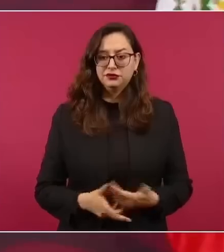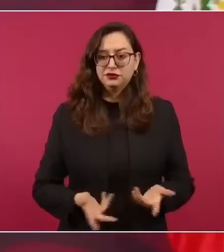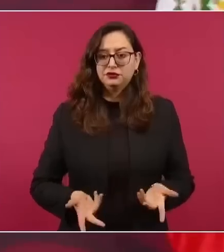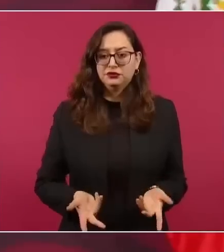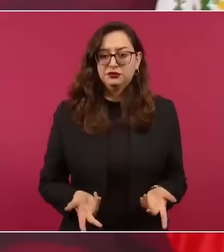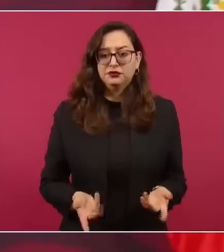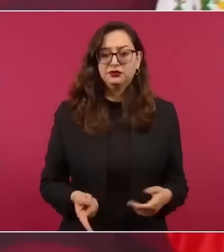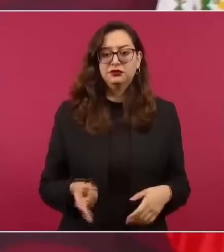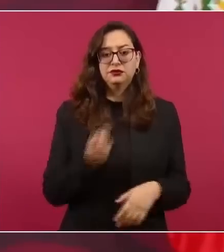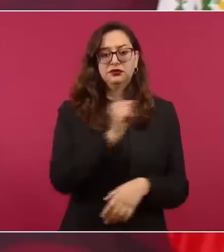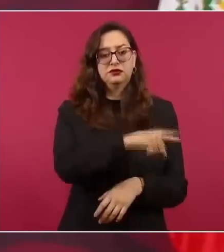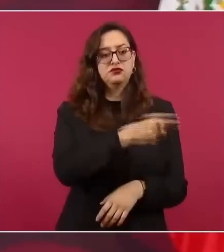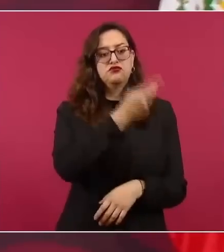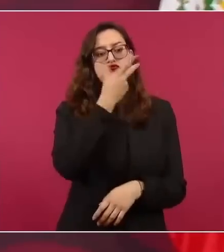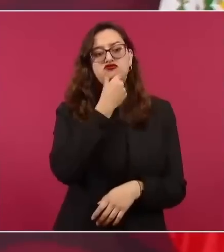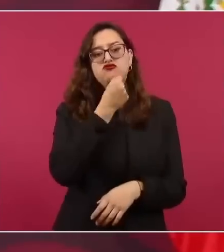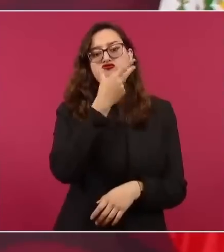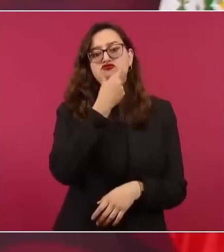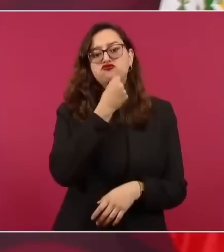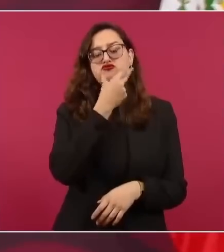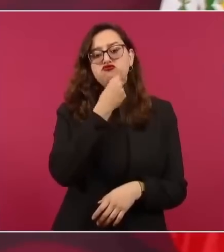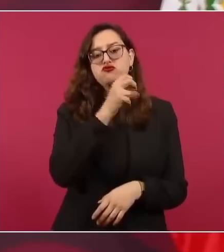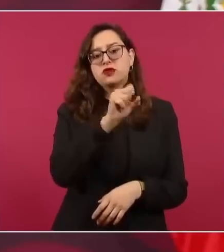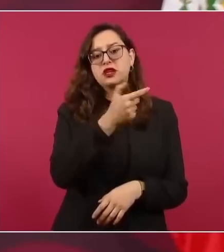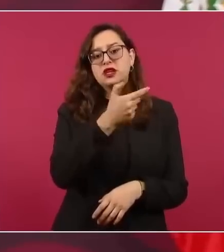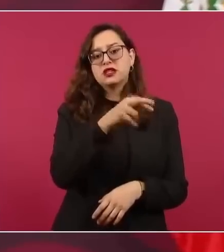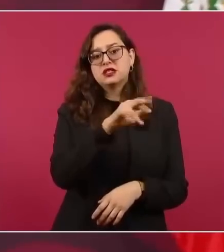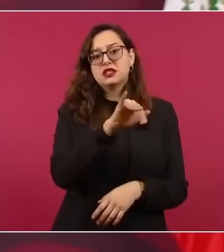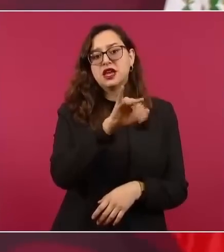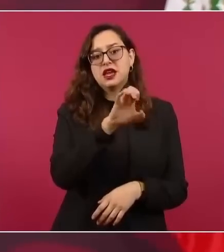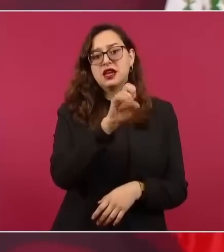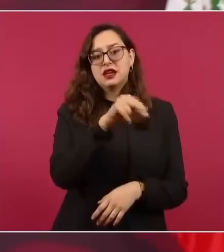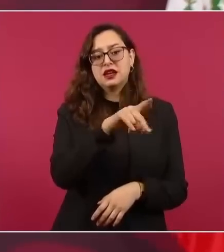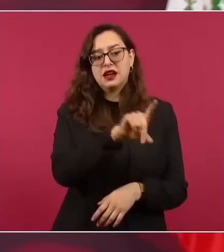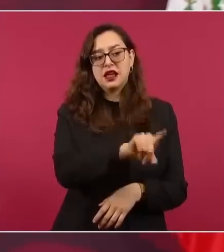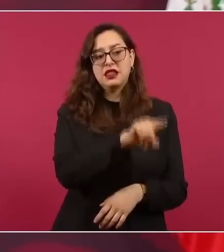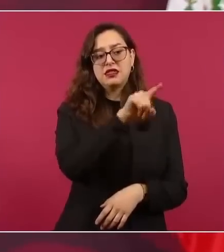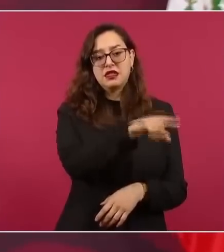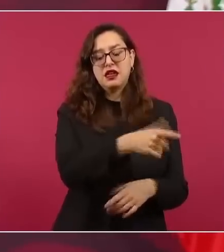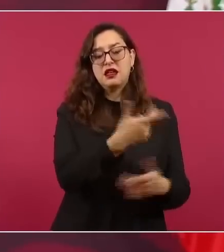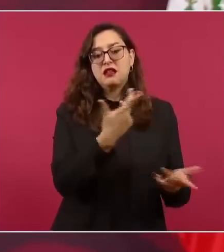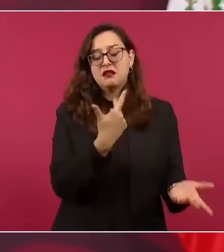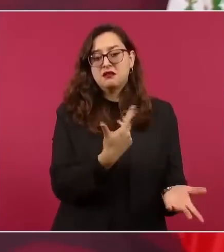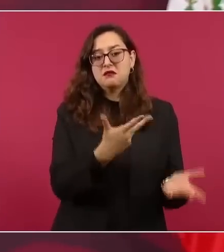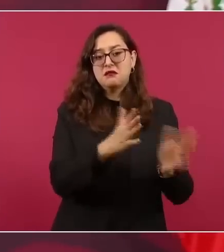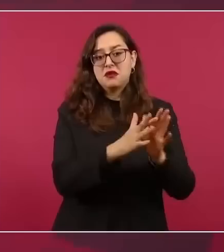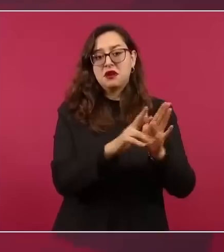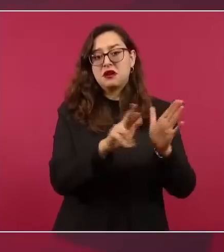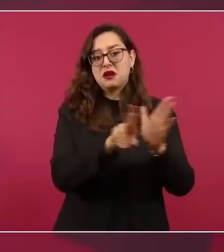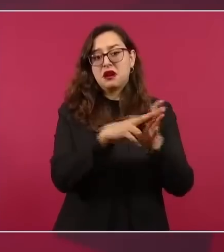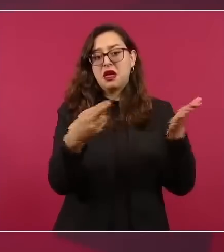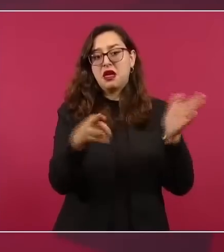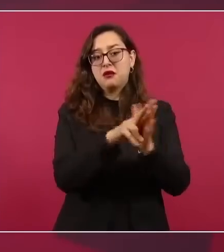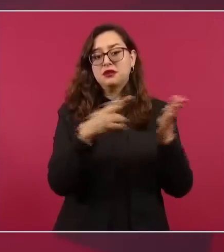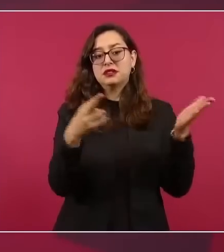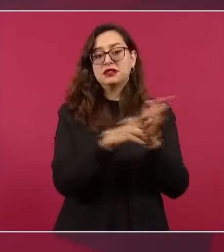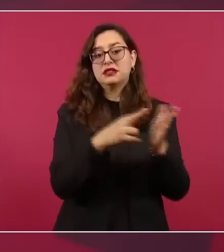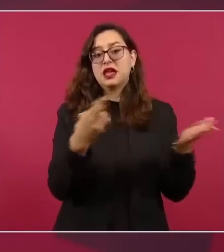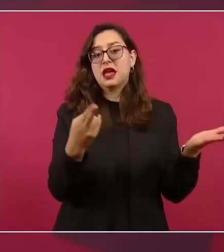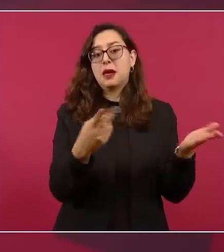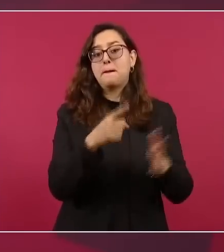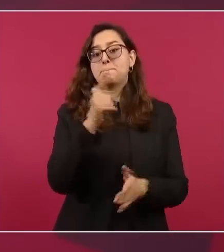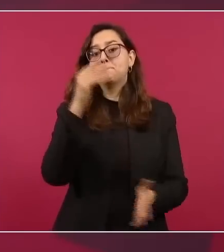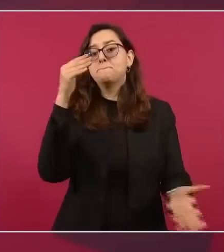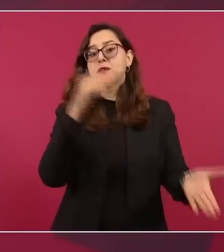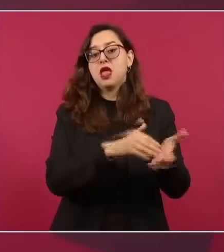revista, mil números de la revista letra, letras libres? Y todos se los compraba el gobierno,